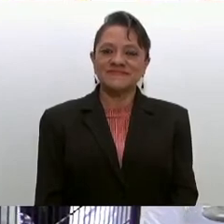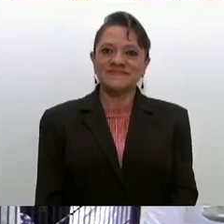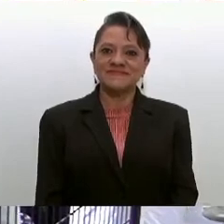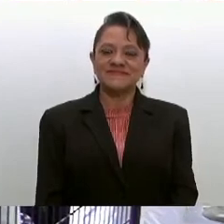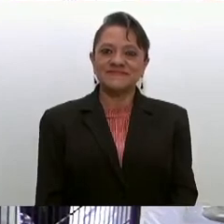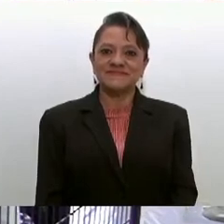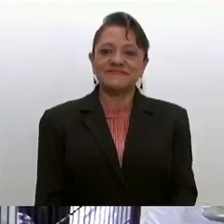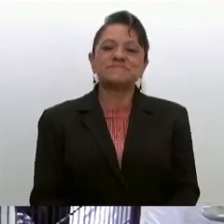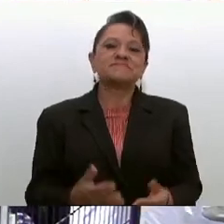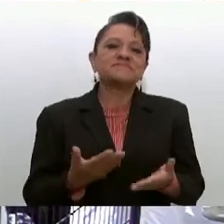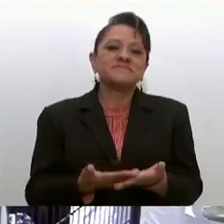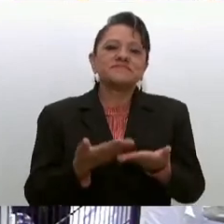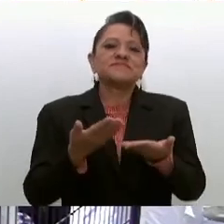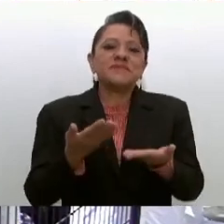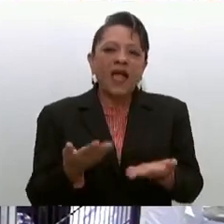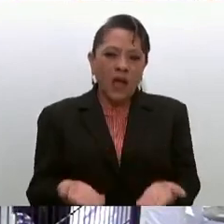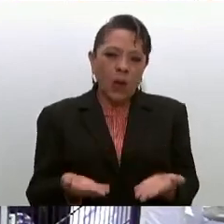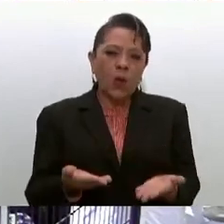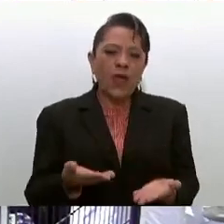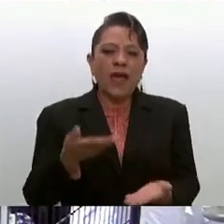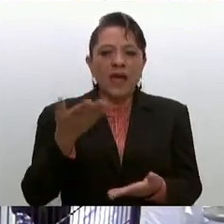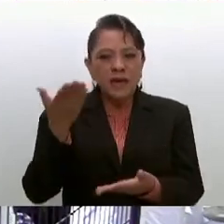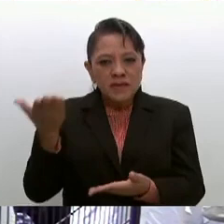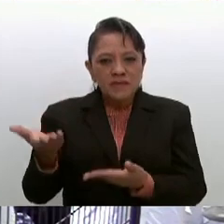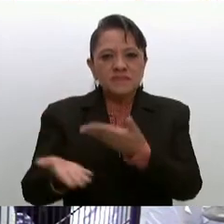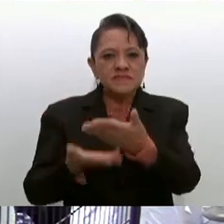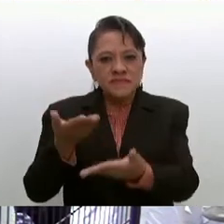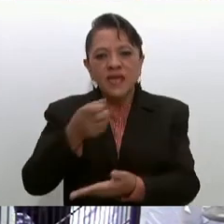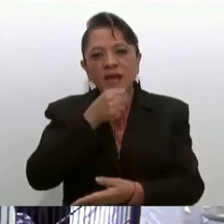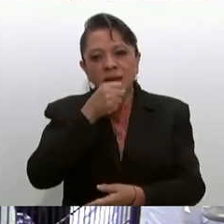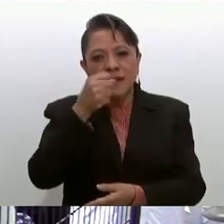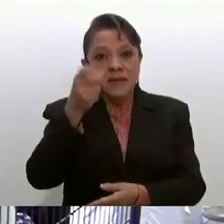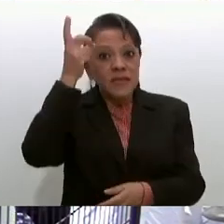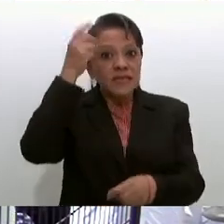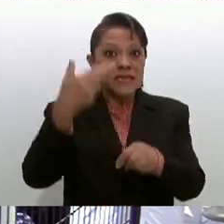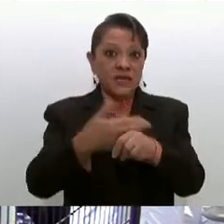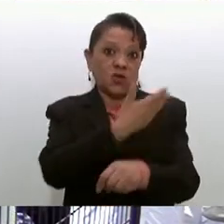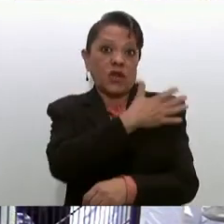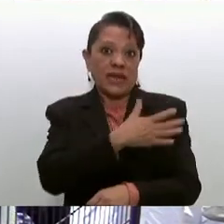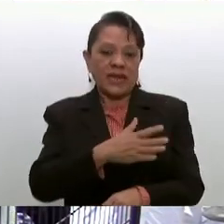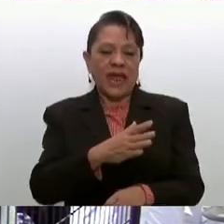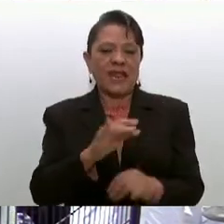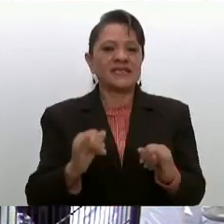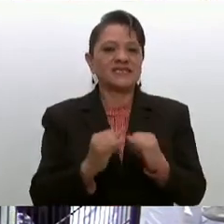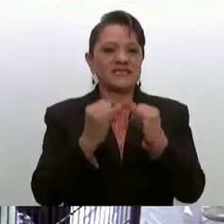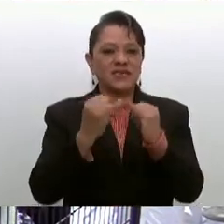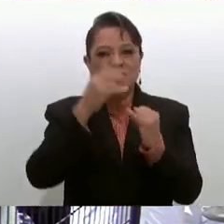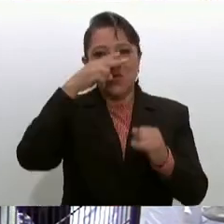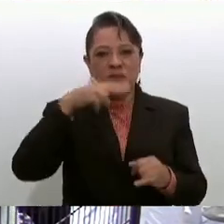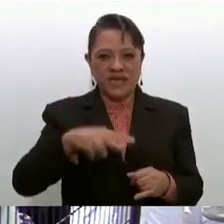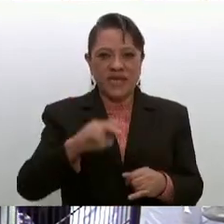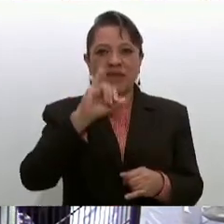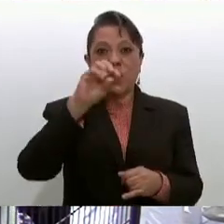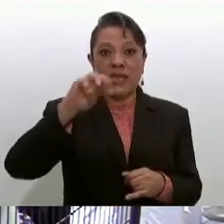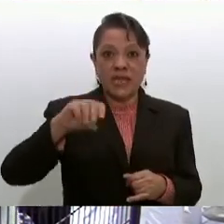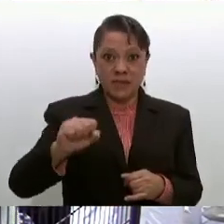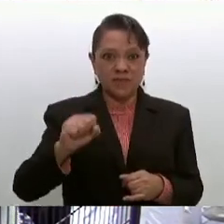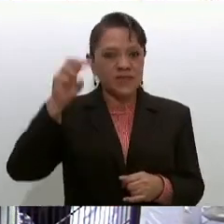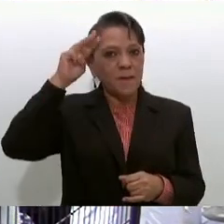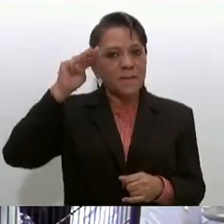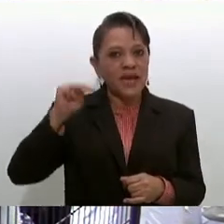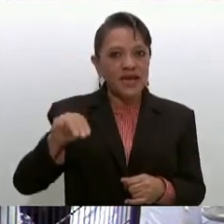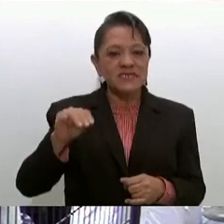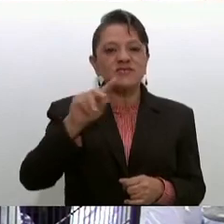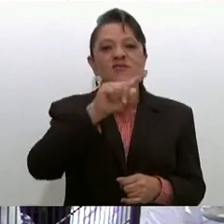Procedemos con la intervención del director general del Instituto Mexicano del Seguro Social, maestro